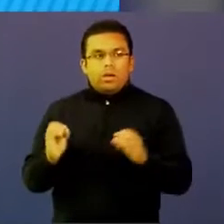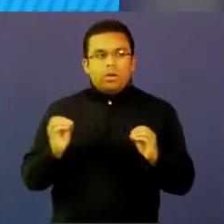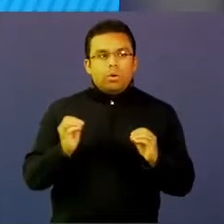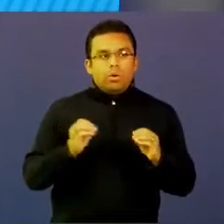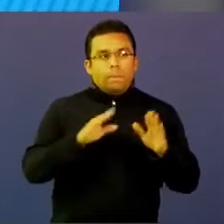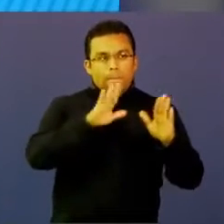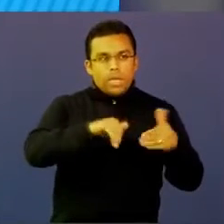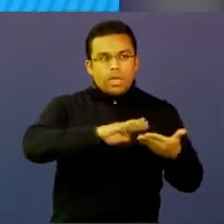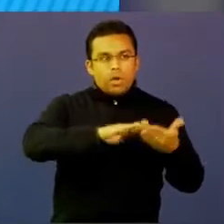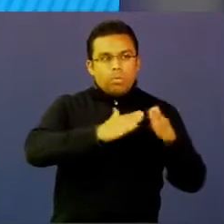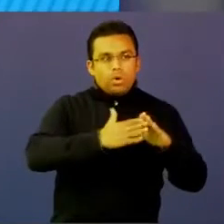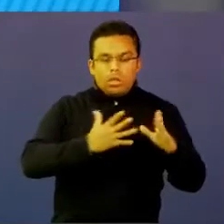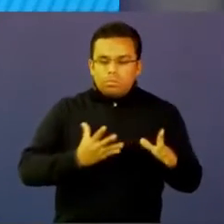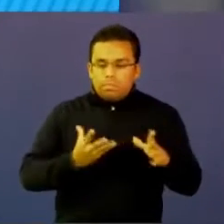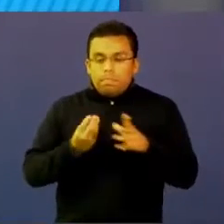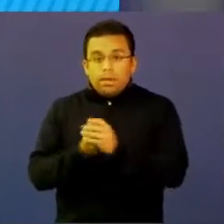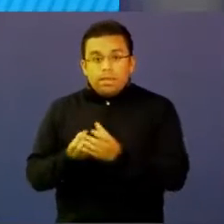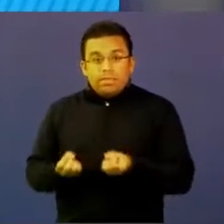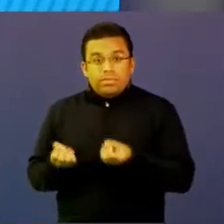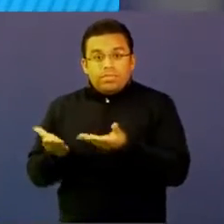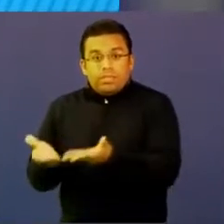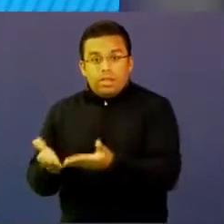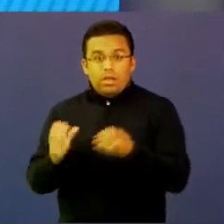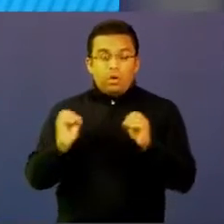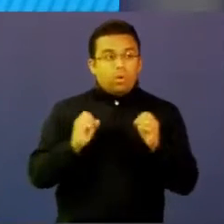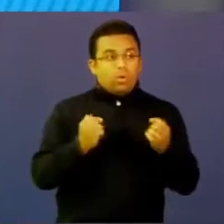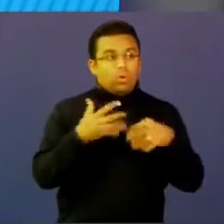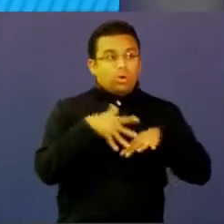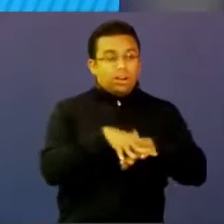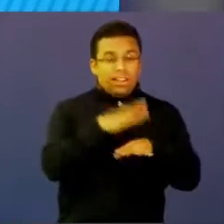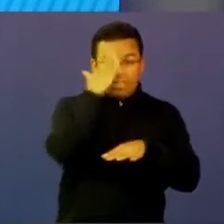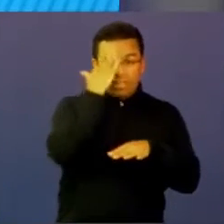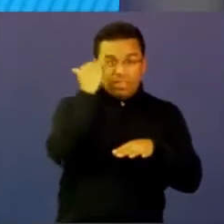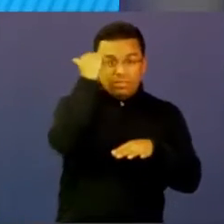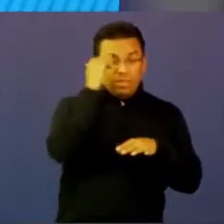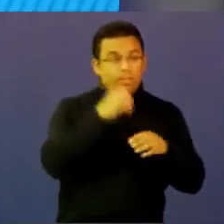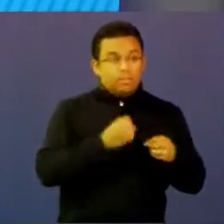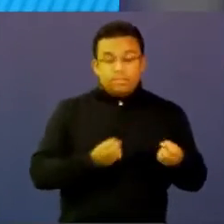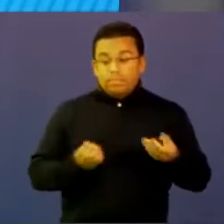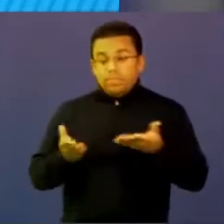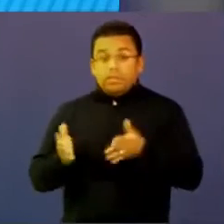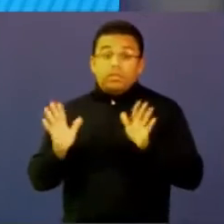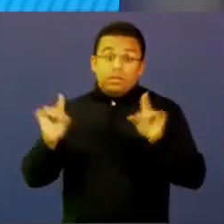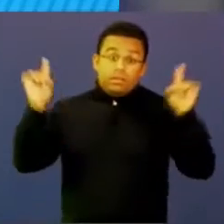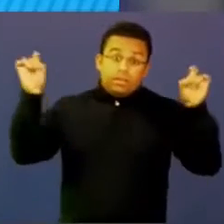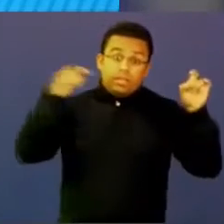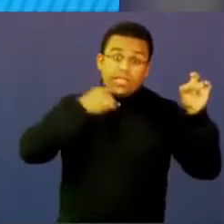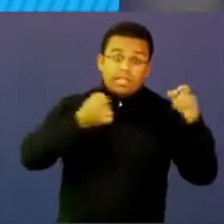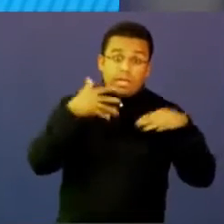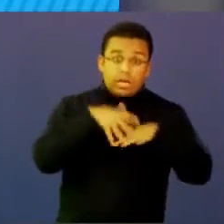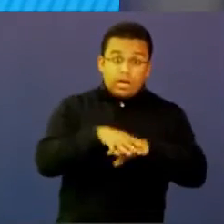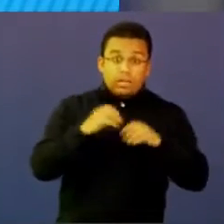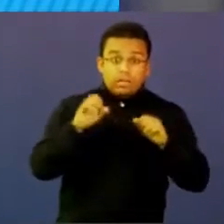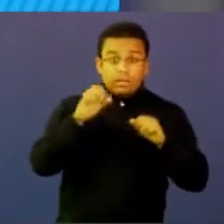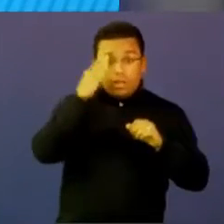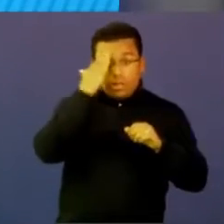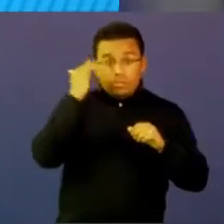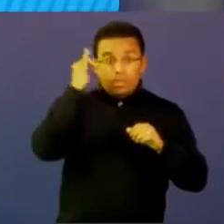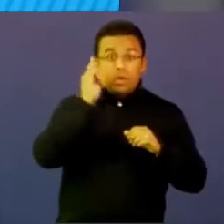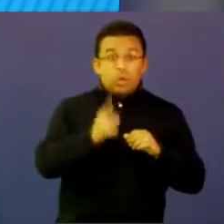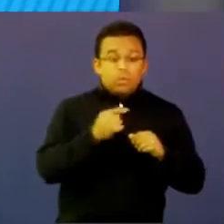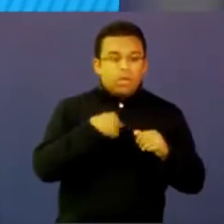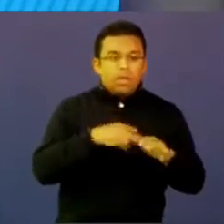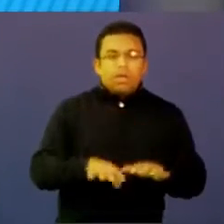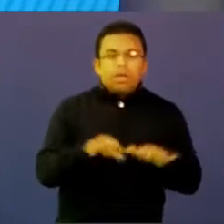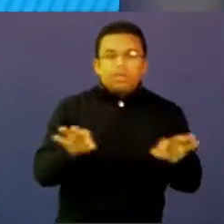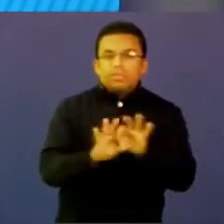una comunidad de aprendizaje o a una red académica que se dice que casi todas las redes se mueren porque no tienen actividad, porque